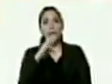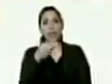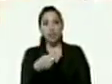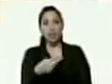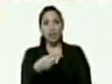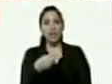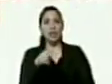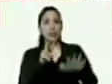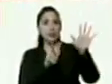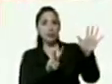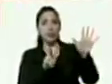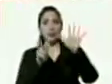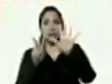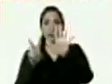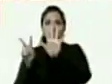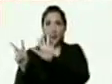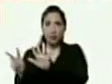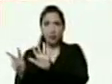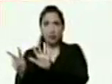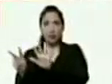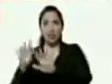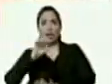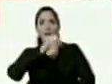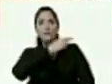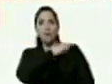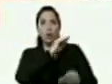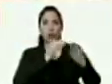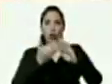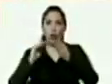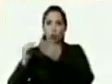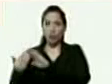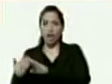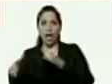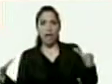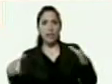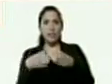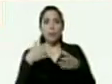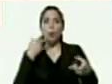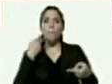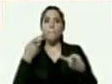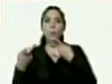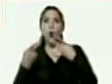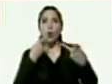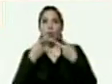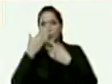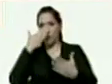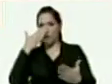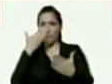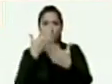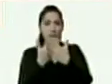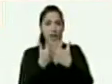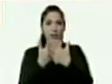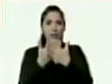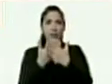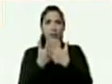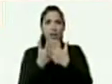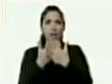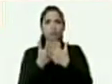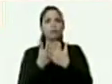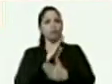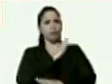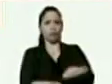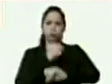267 jefes de comunidad y un equipo político al frente al un alcalde vergatario